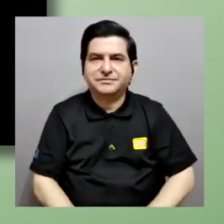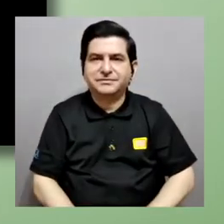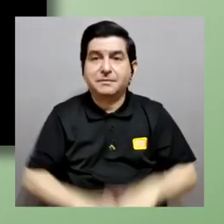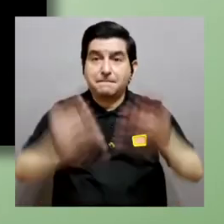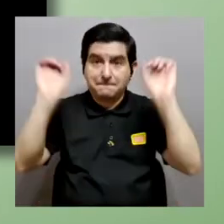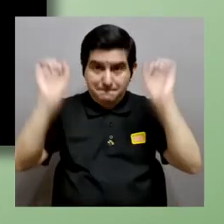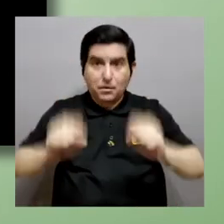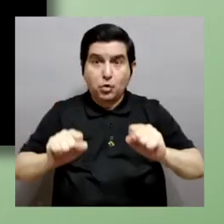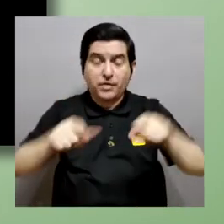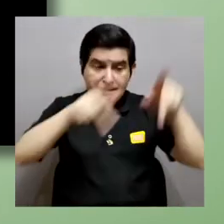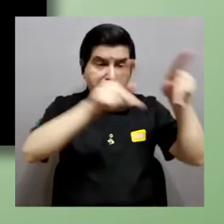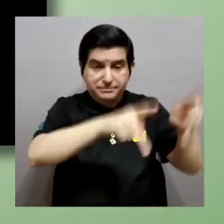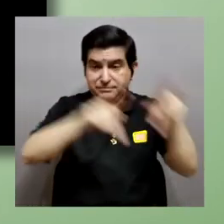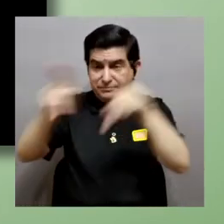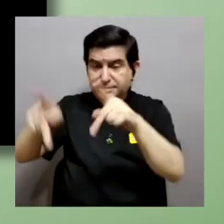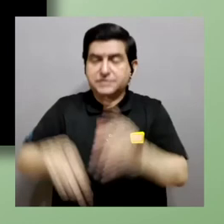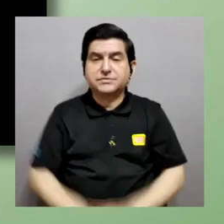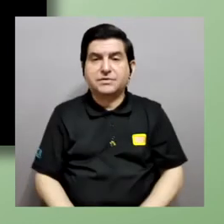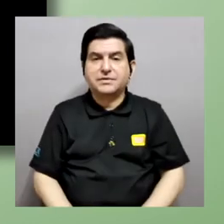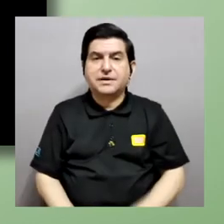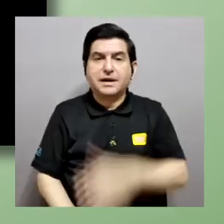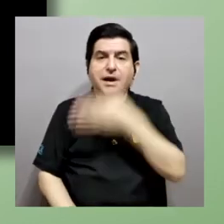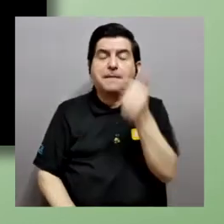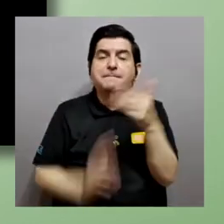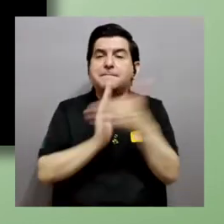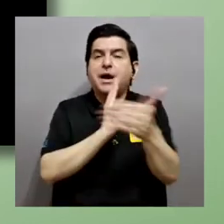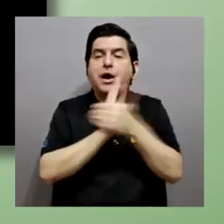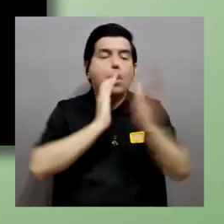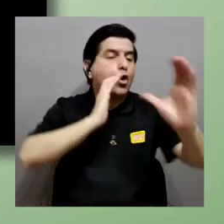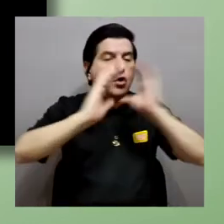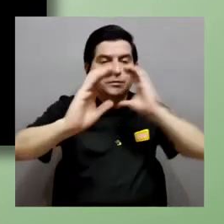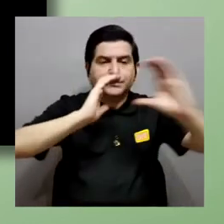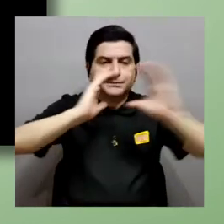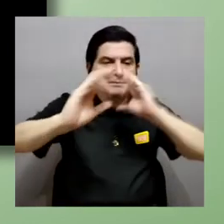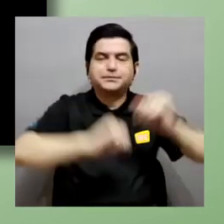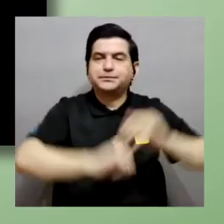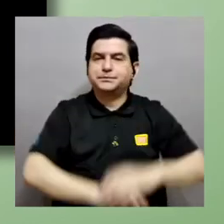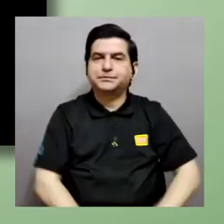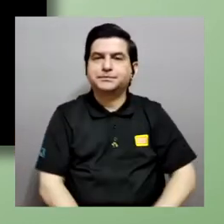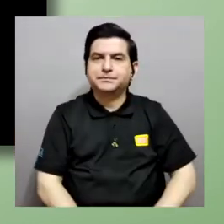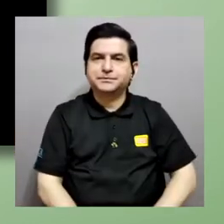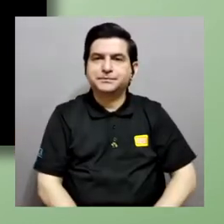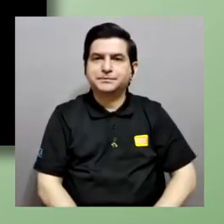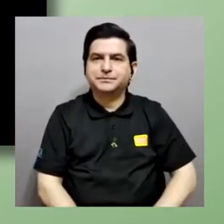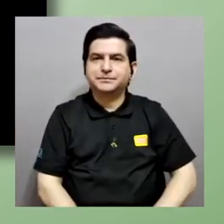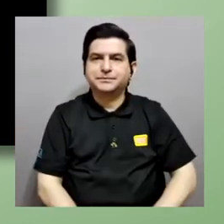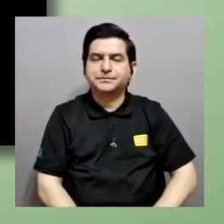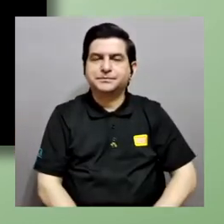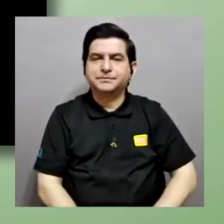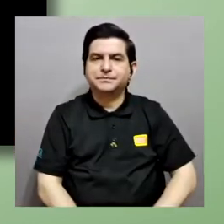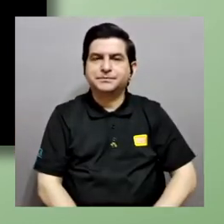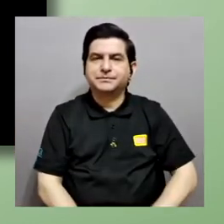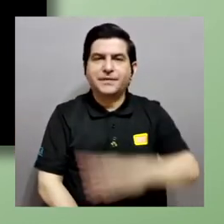ser más a mejorar sus habilidades de comunicación y